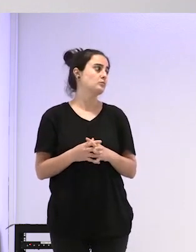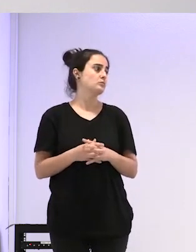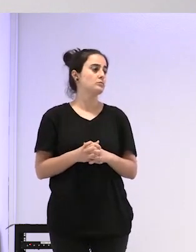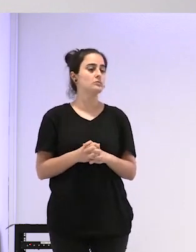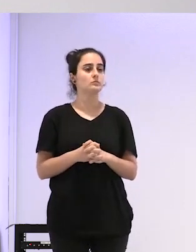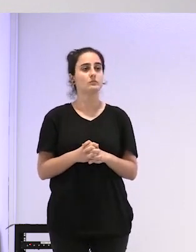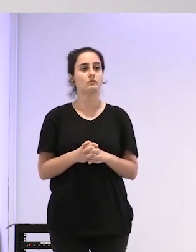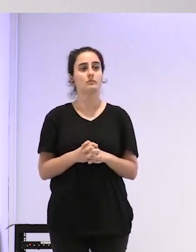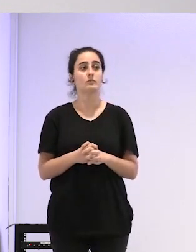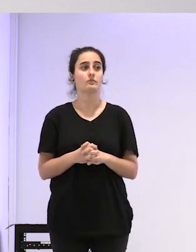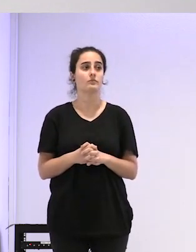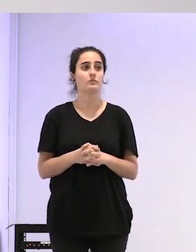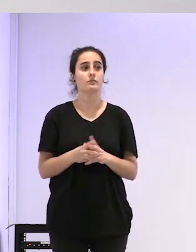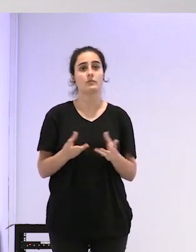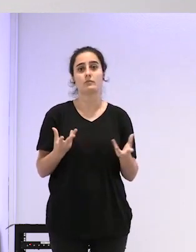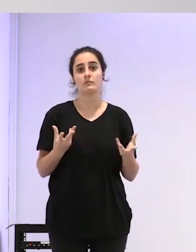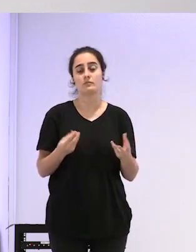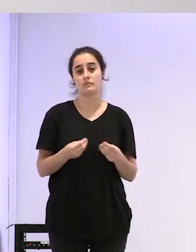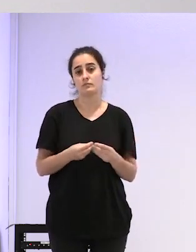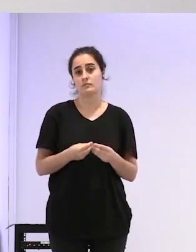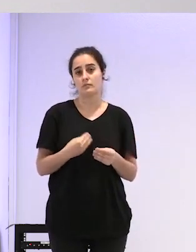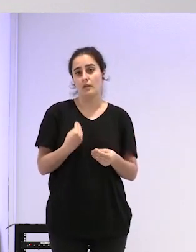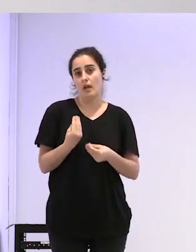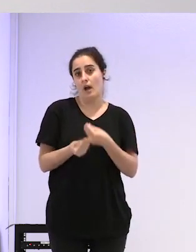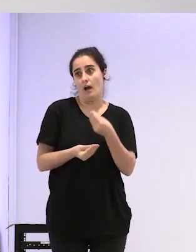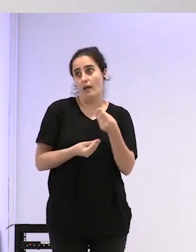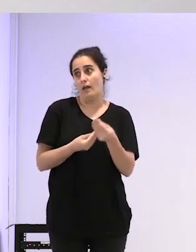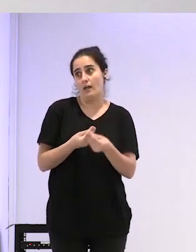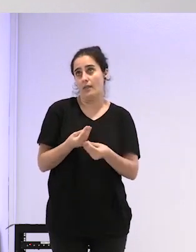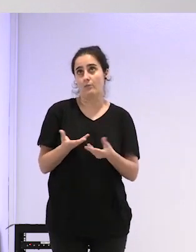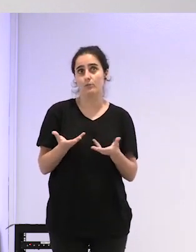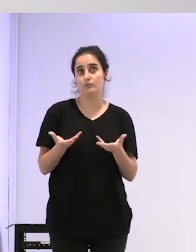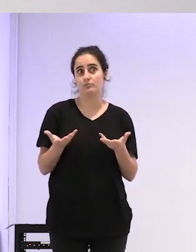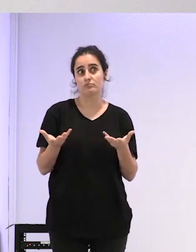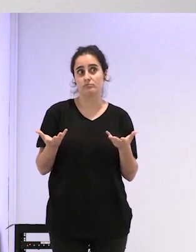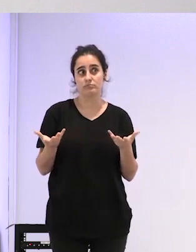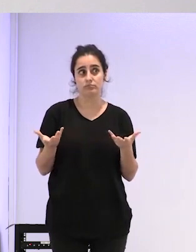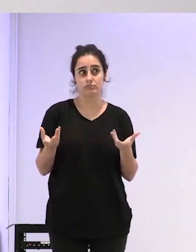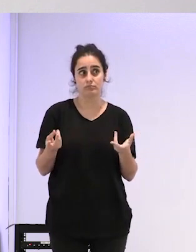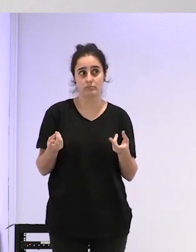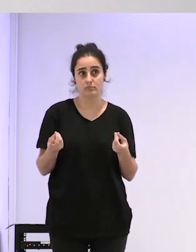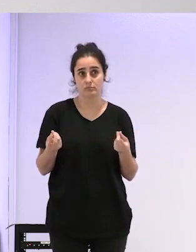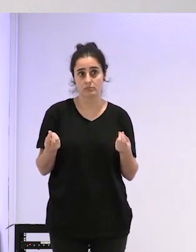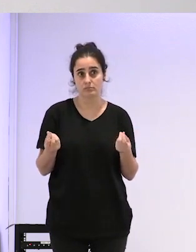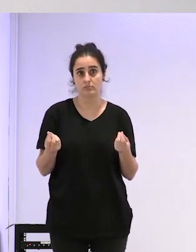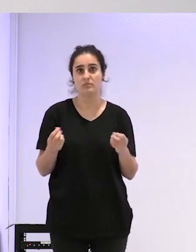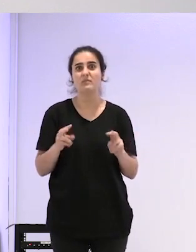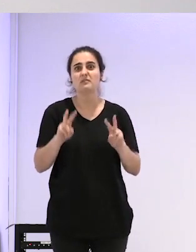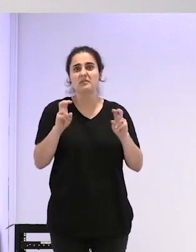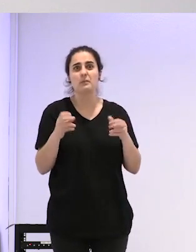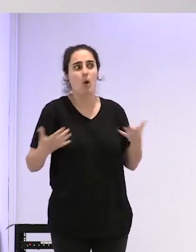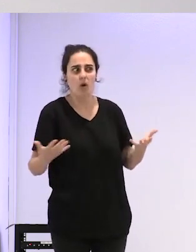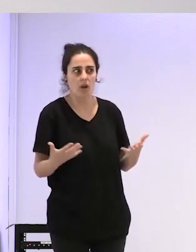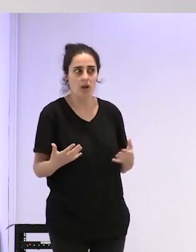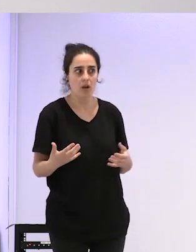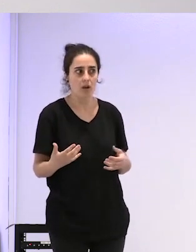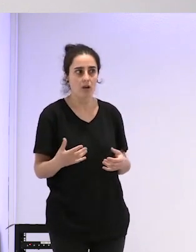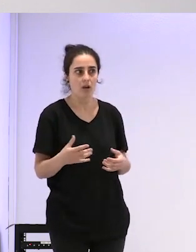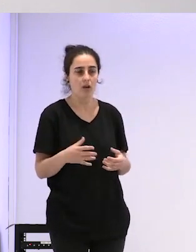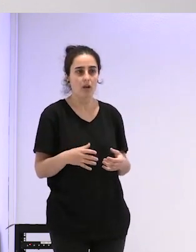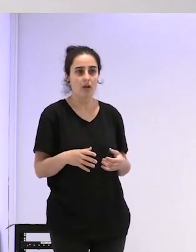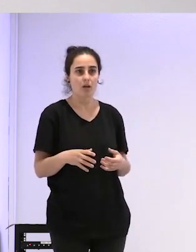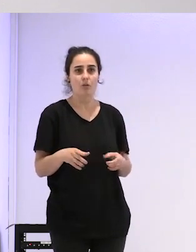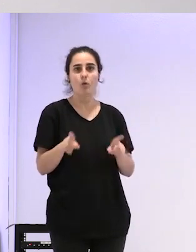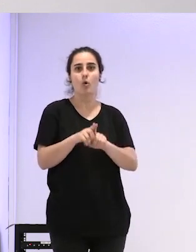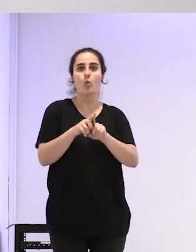hacemos lo que o sea en cuanto a en cuanto a qué te refieres en cuanto a ir ahí a tirarnos a puerta